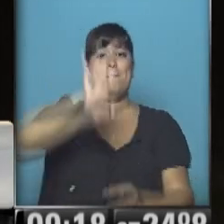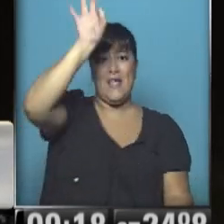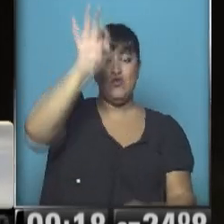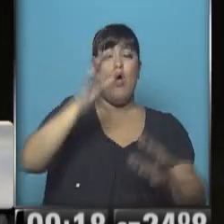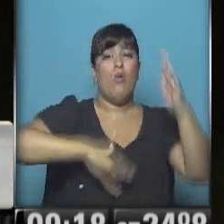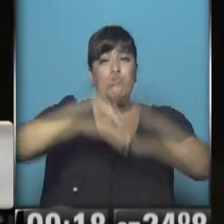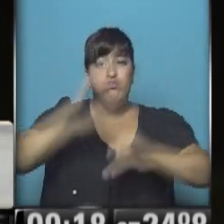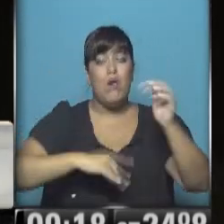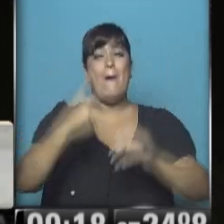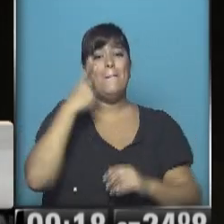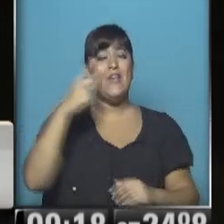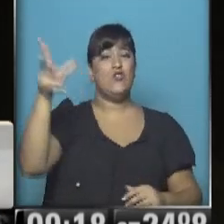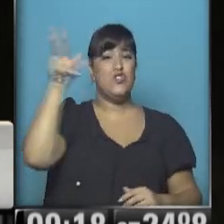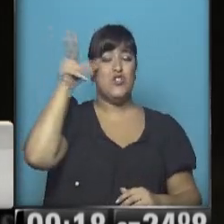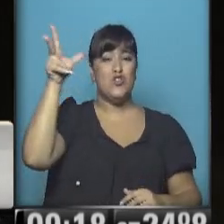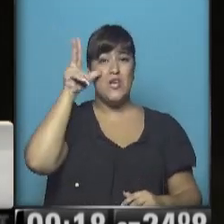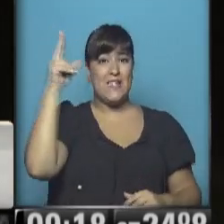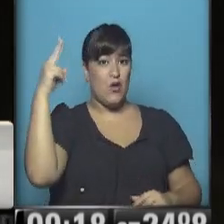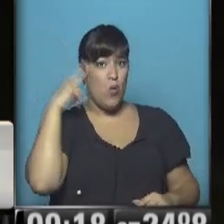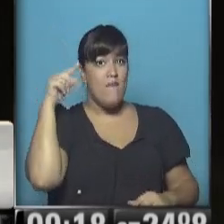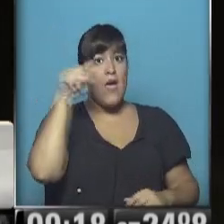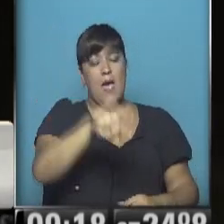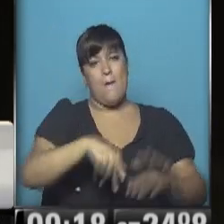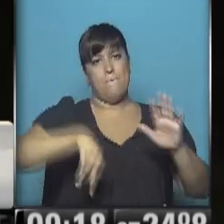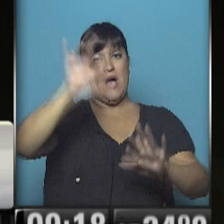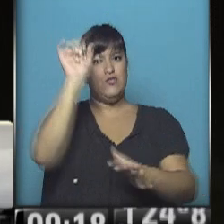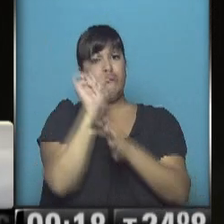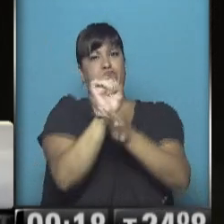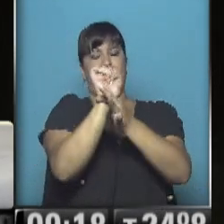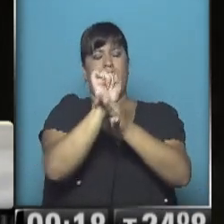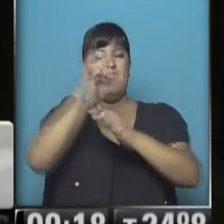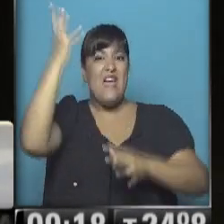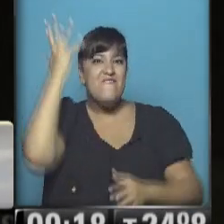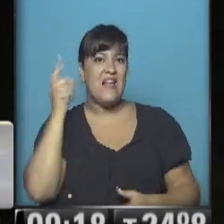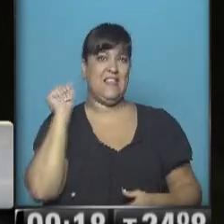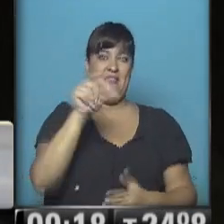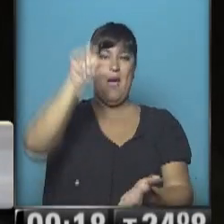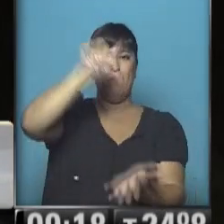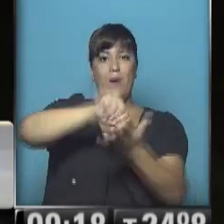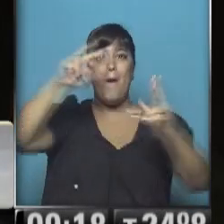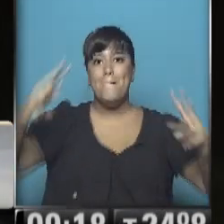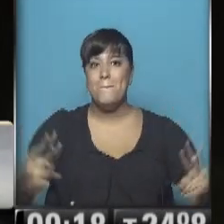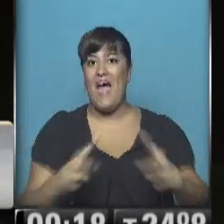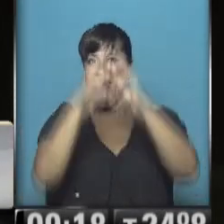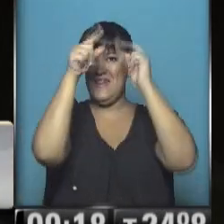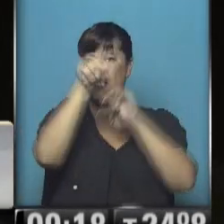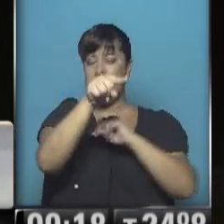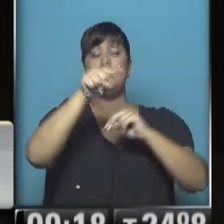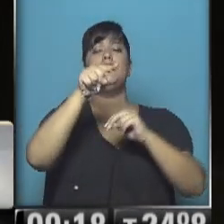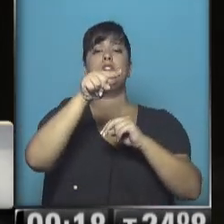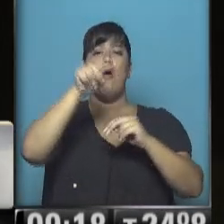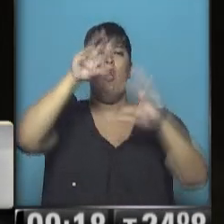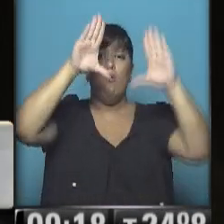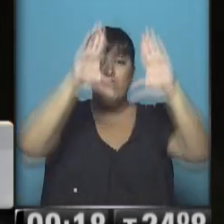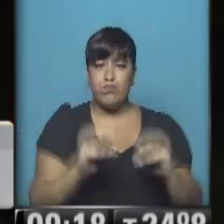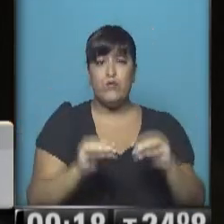1889, convertida en el mayor símbolo de Francia y de París, apagó sus luces exactamente a las